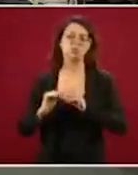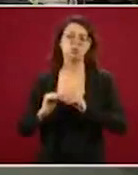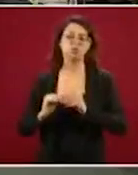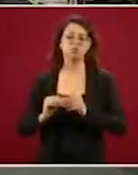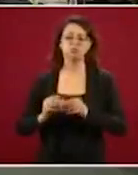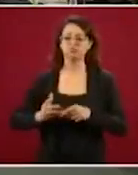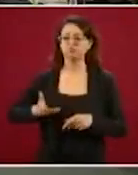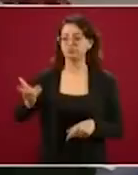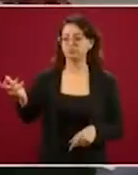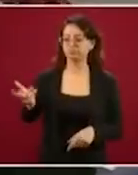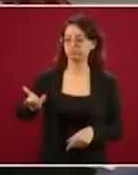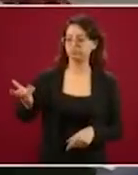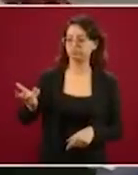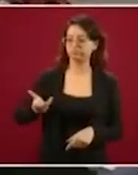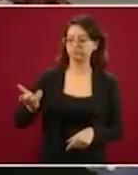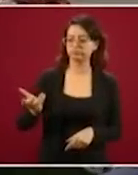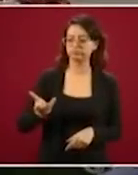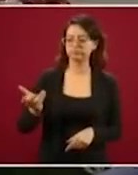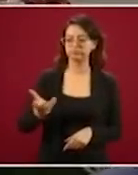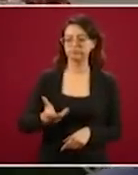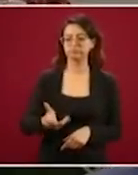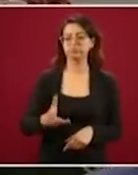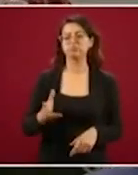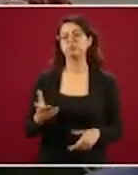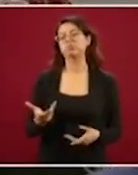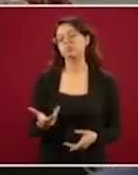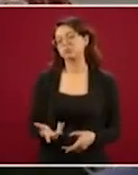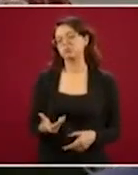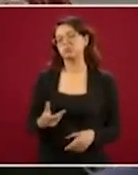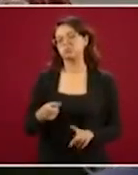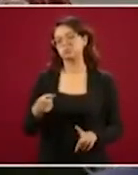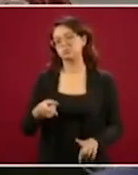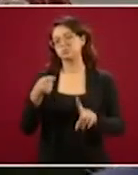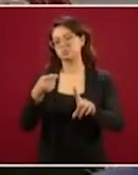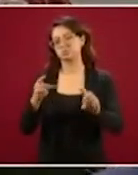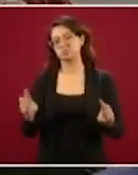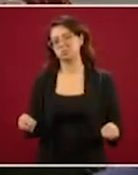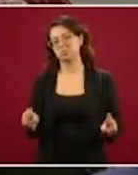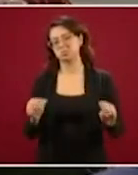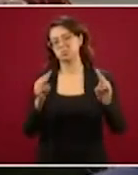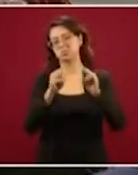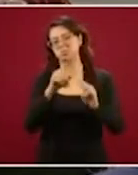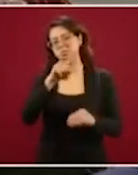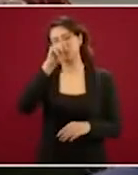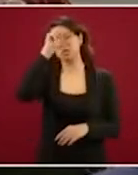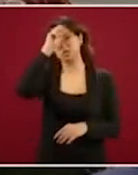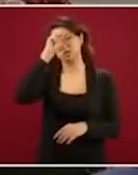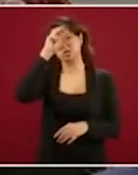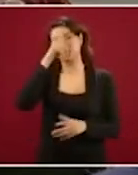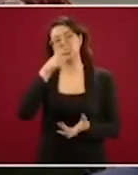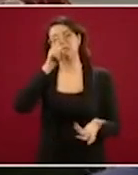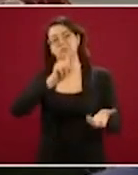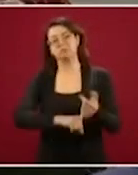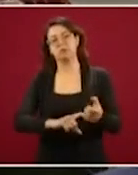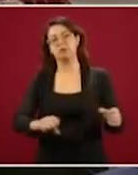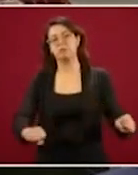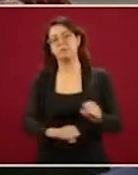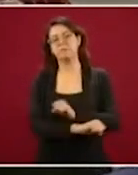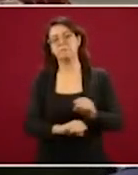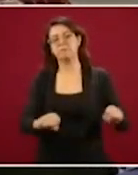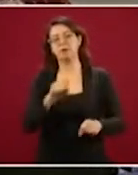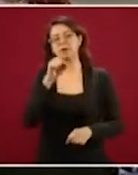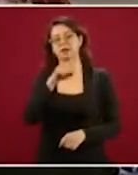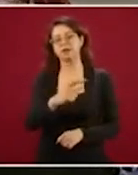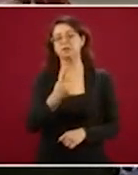Hoy se cumplen 14 años de esa tragedia, esa explosión en la mina de pasta de